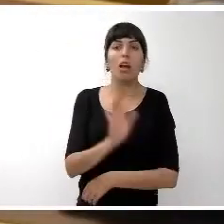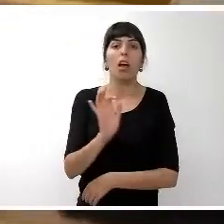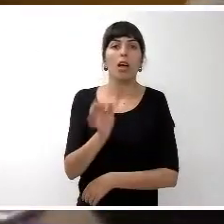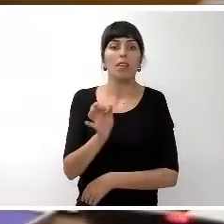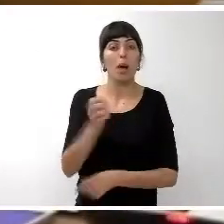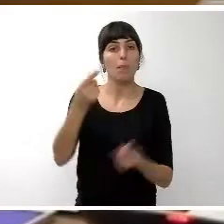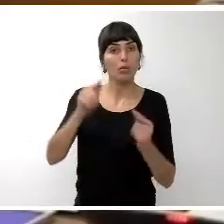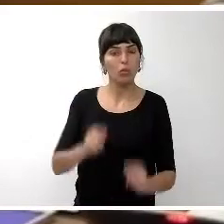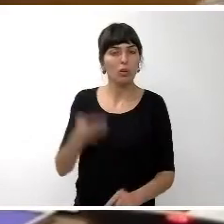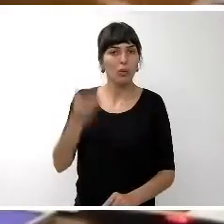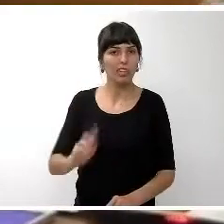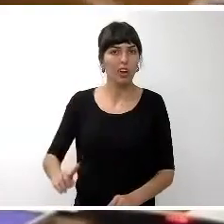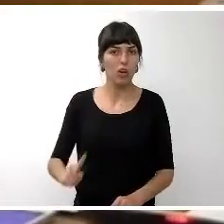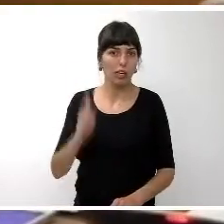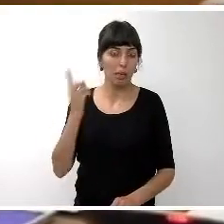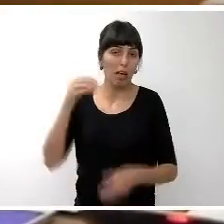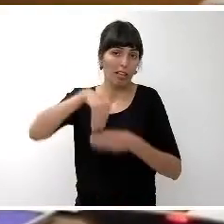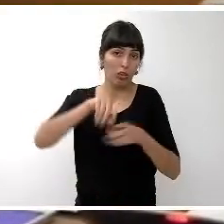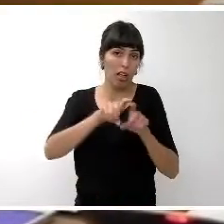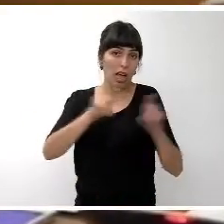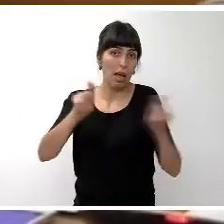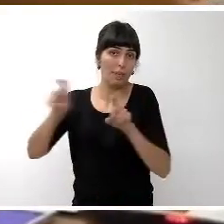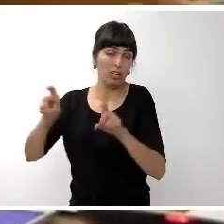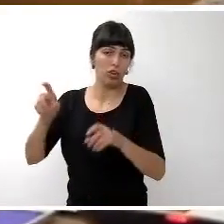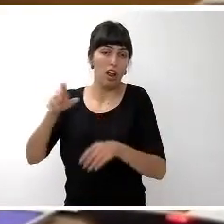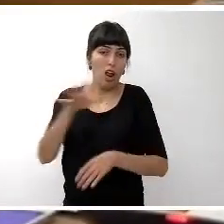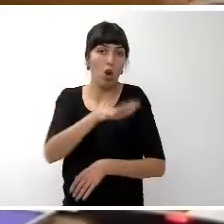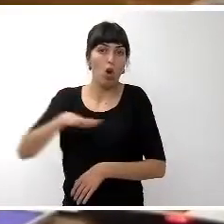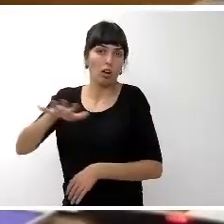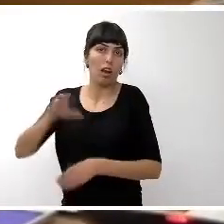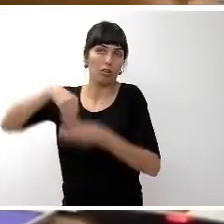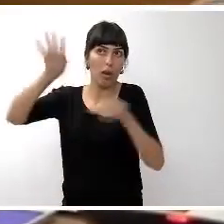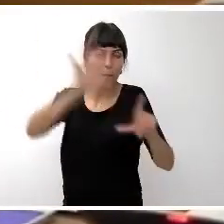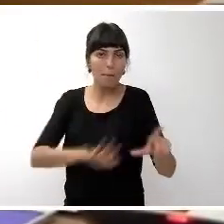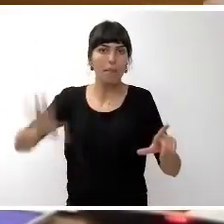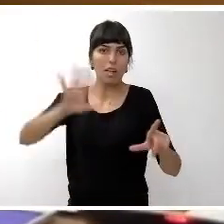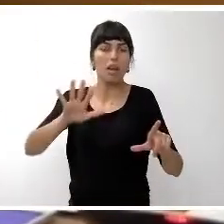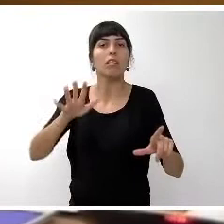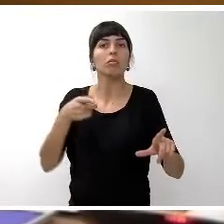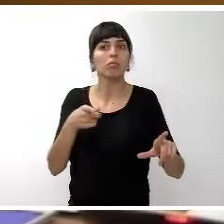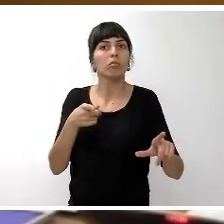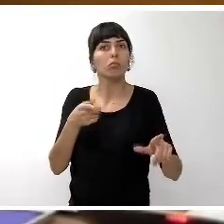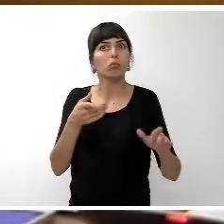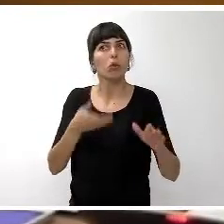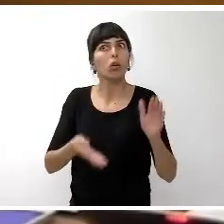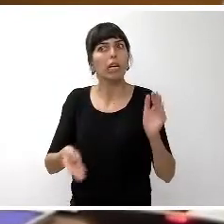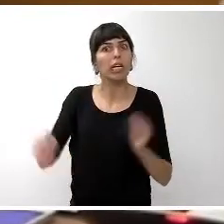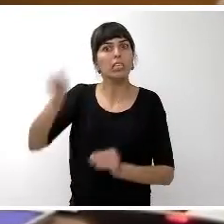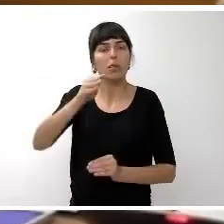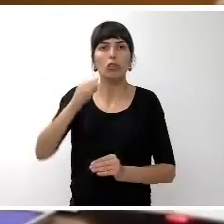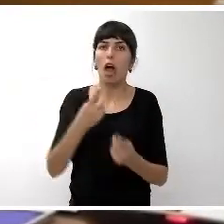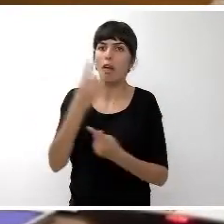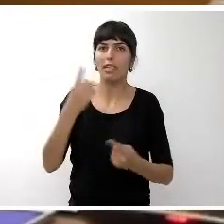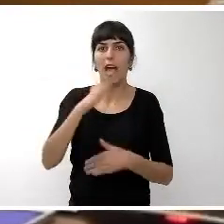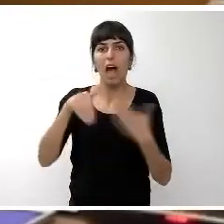presupuestos más importantes de las administraciones locales del estado español con un crecimiento que supera en algunos casos ampliamente el